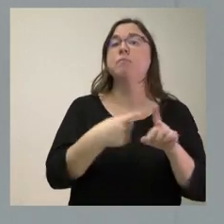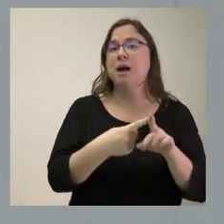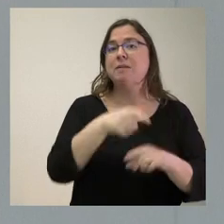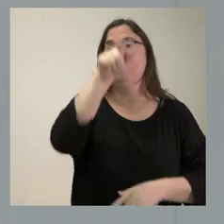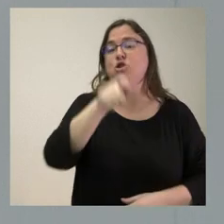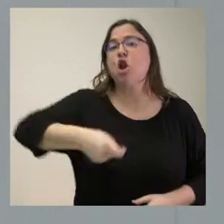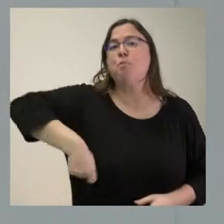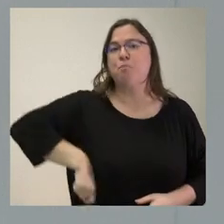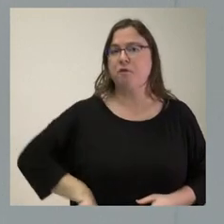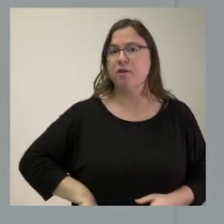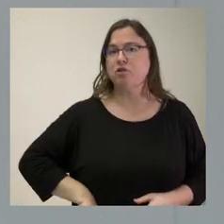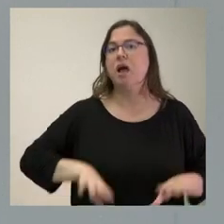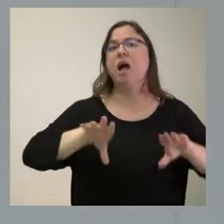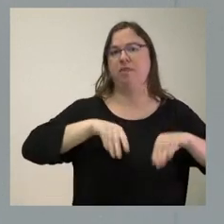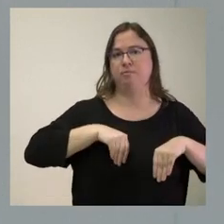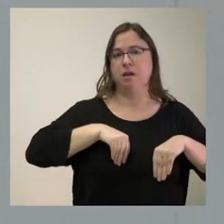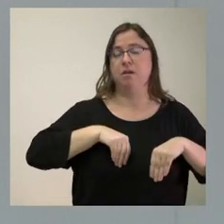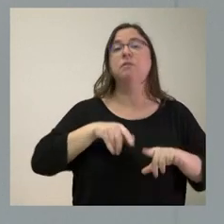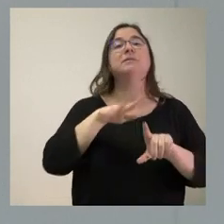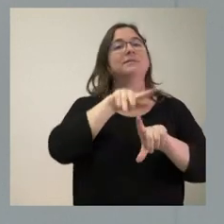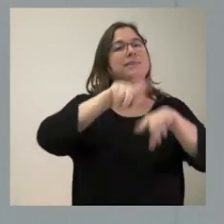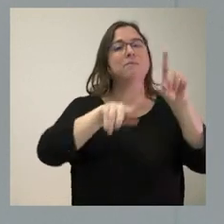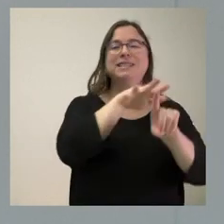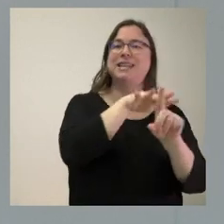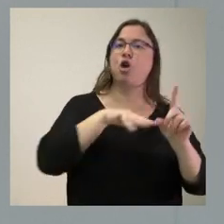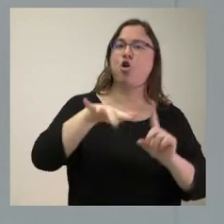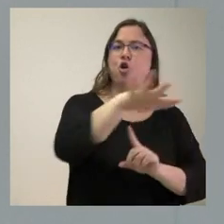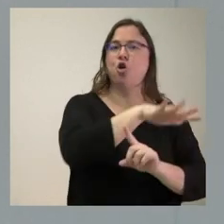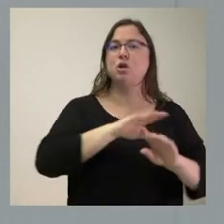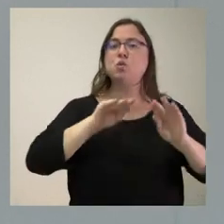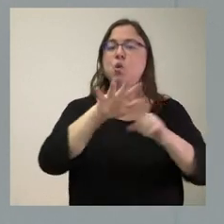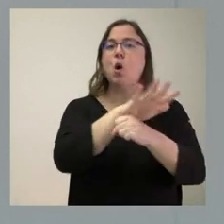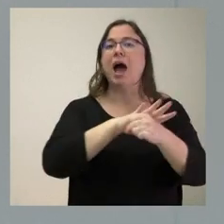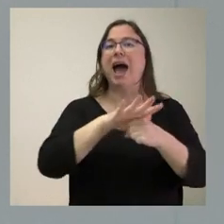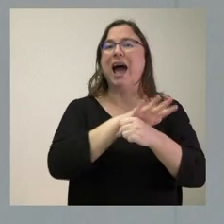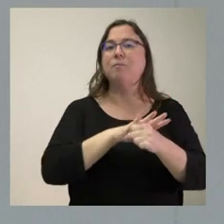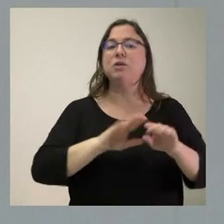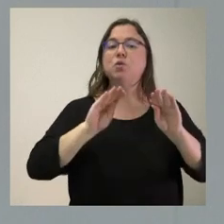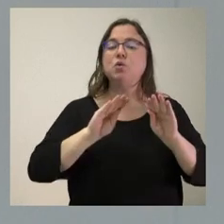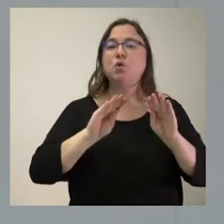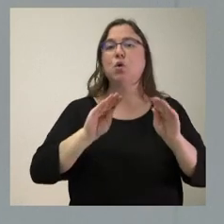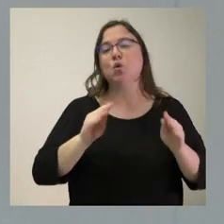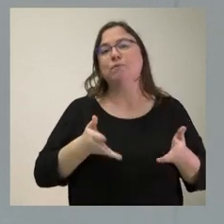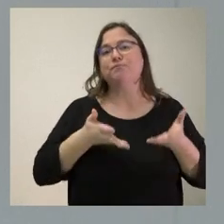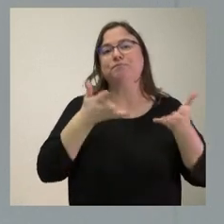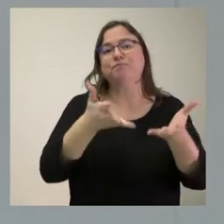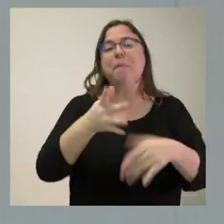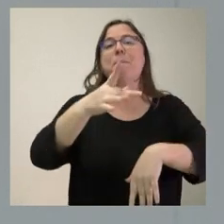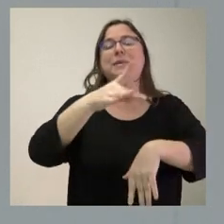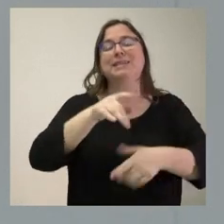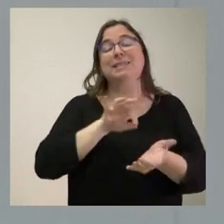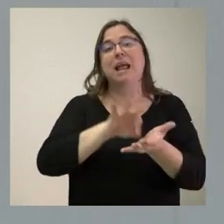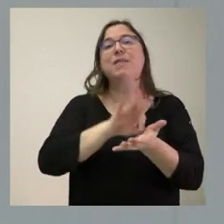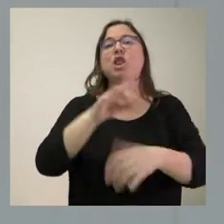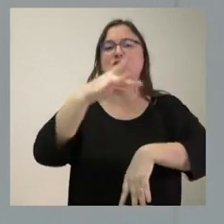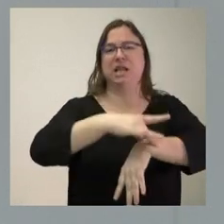de los profesionales en el contexto de lo que es el ámbito de esa prestación sanitaria. Y que en